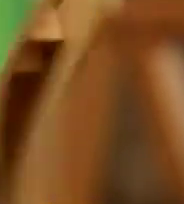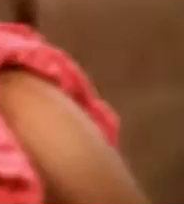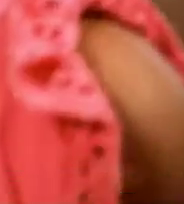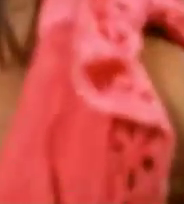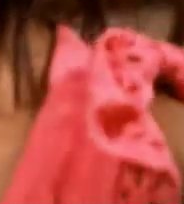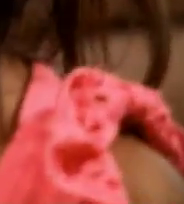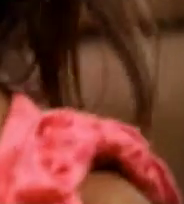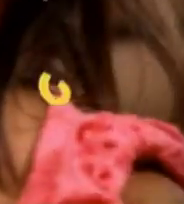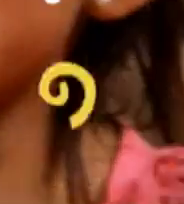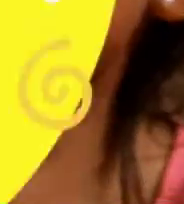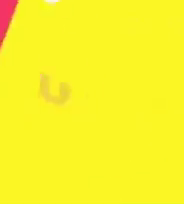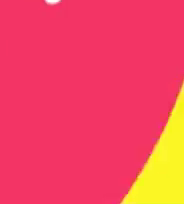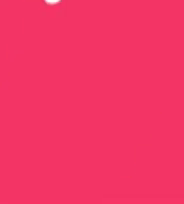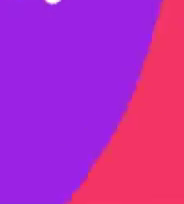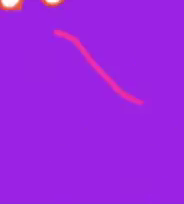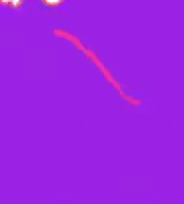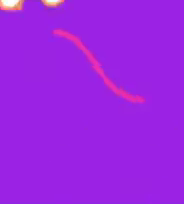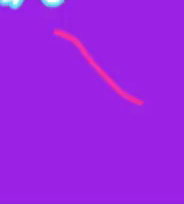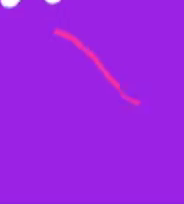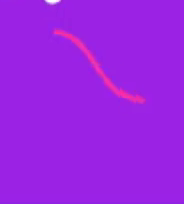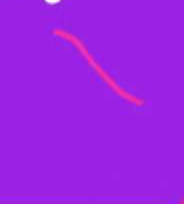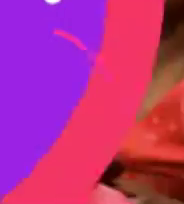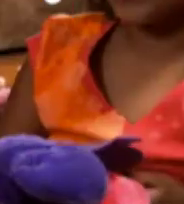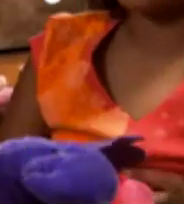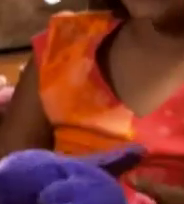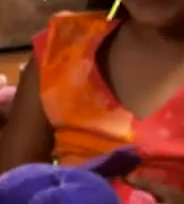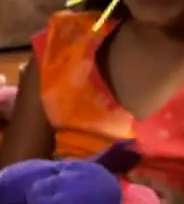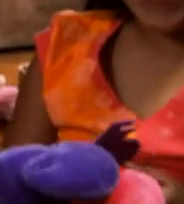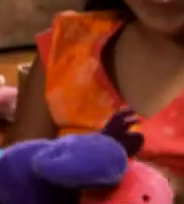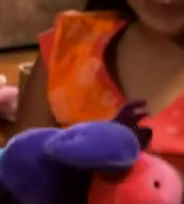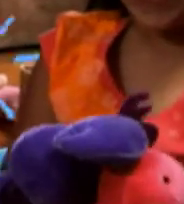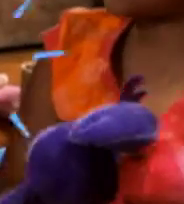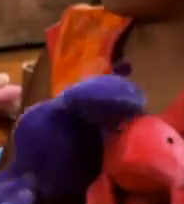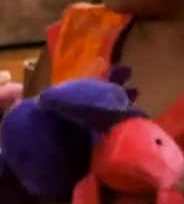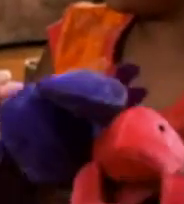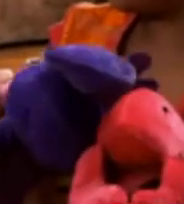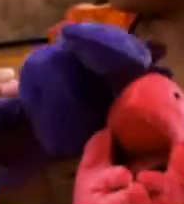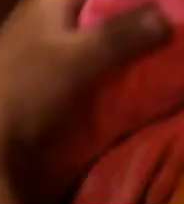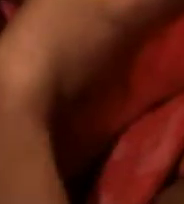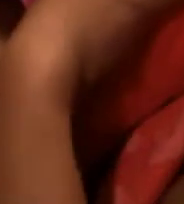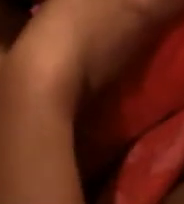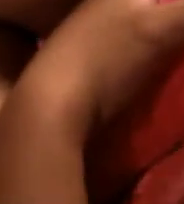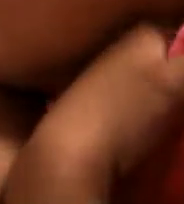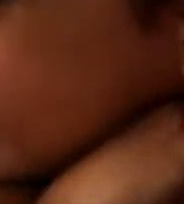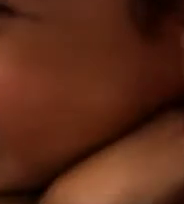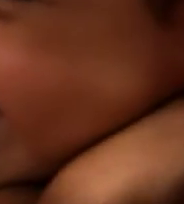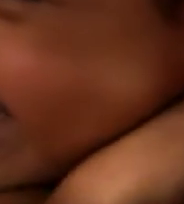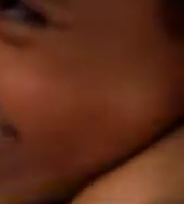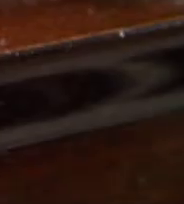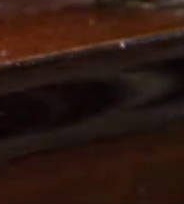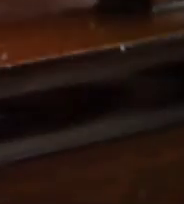¡Apí suena el parque! ¡Así suena el parque! ¡Así suena